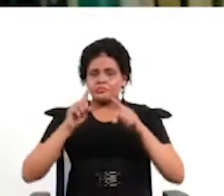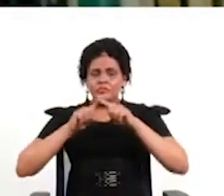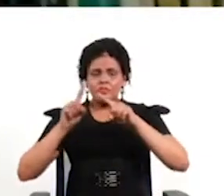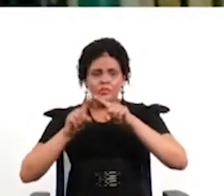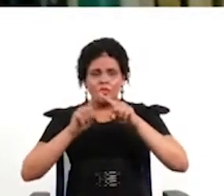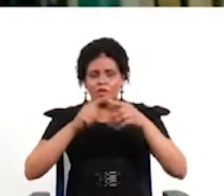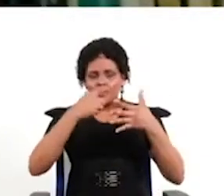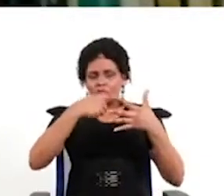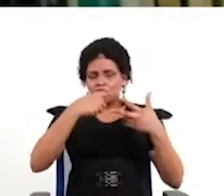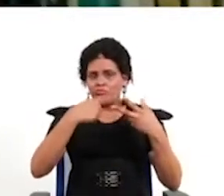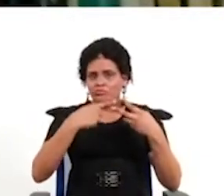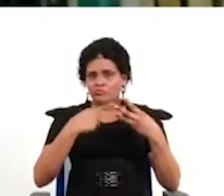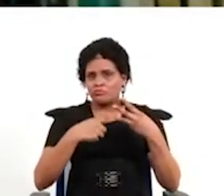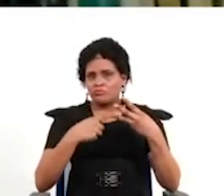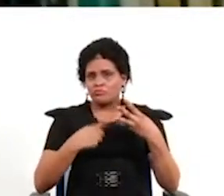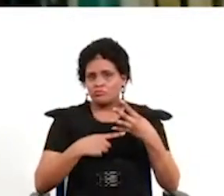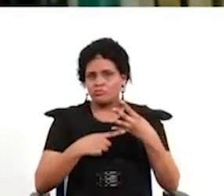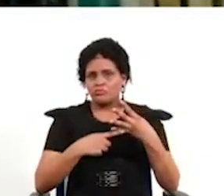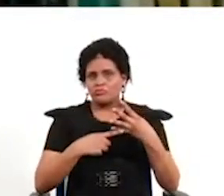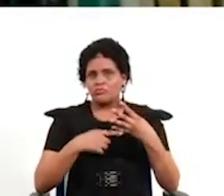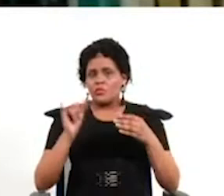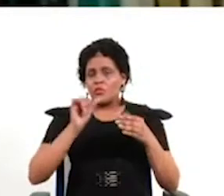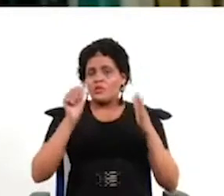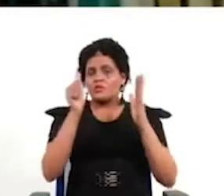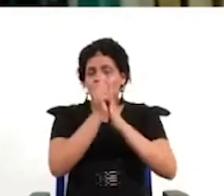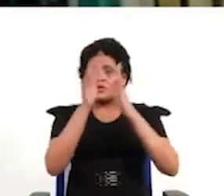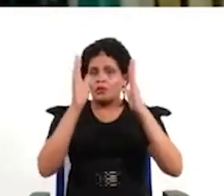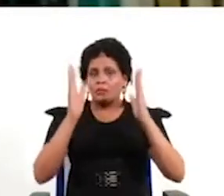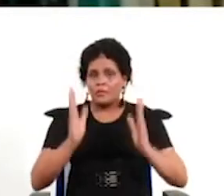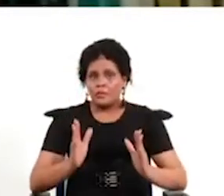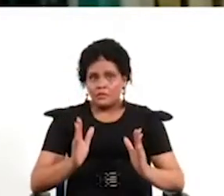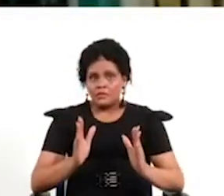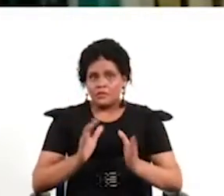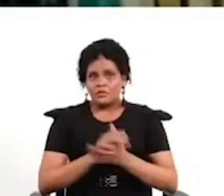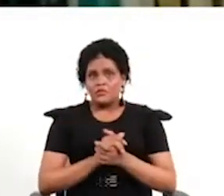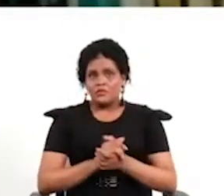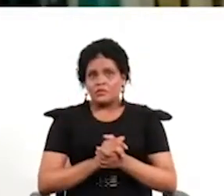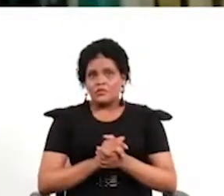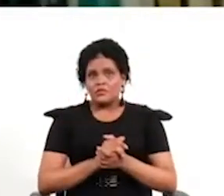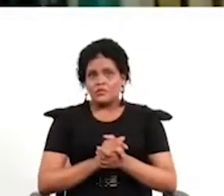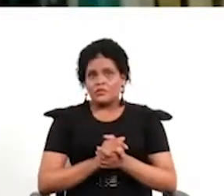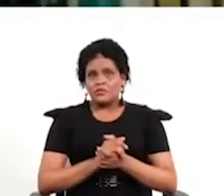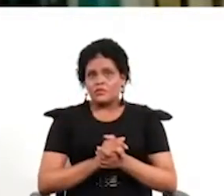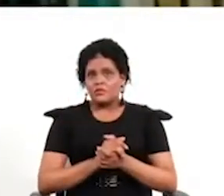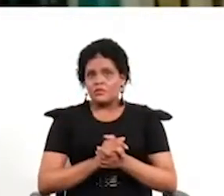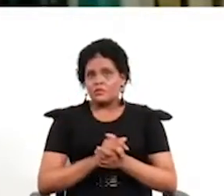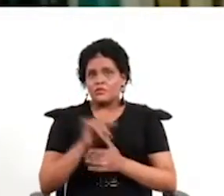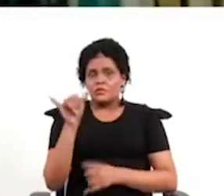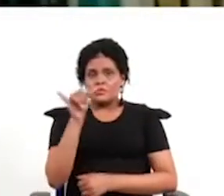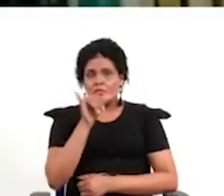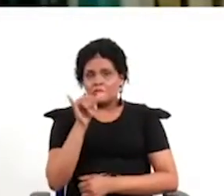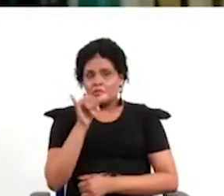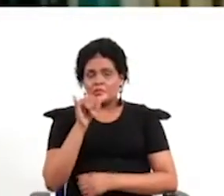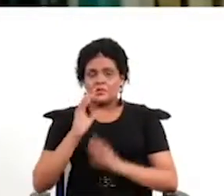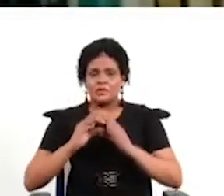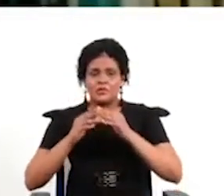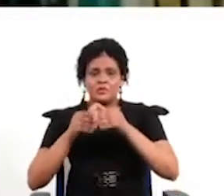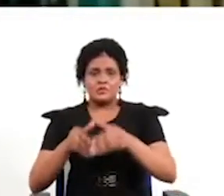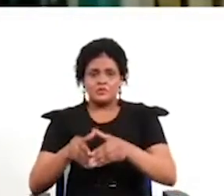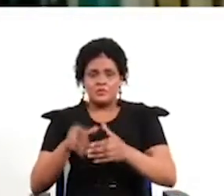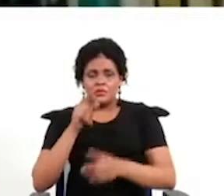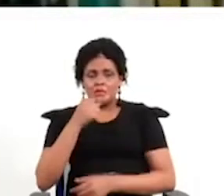como bueno que está la asamblea ahí también o de desborde como ocurrió en el caso que mencionaba